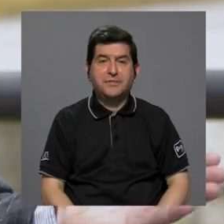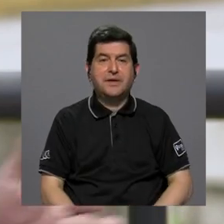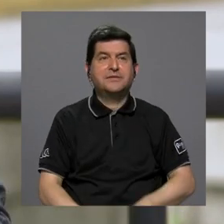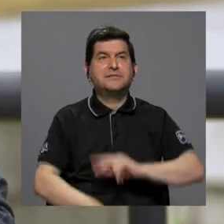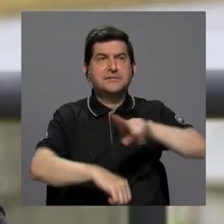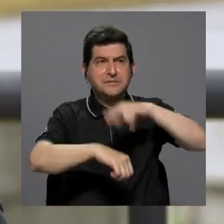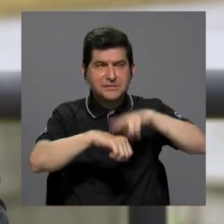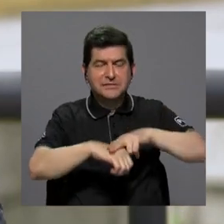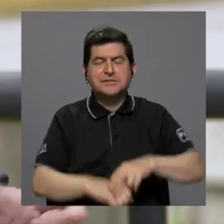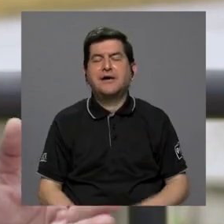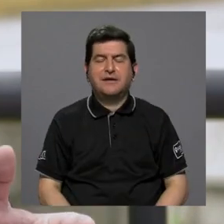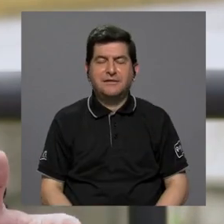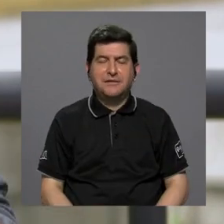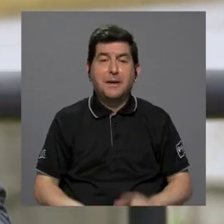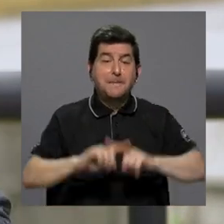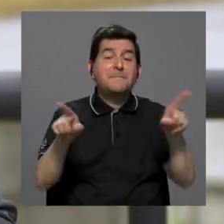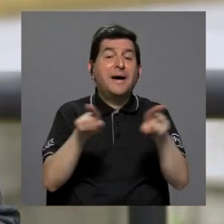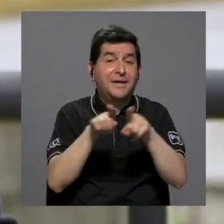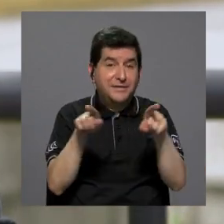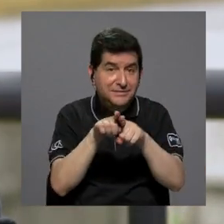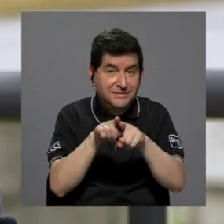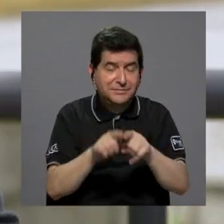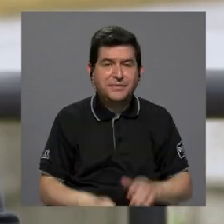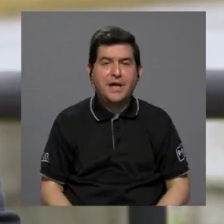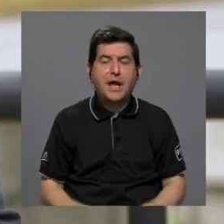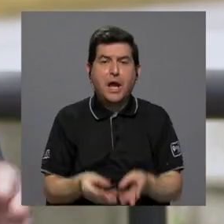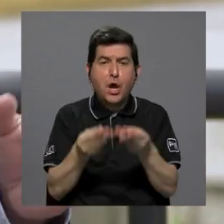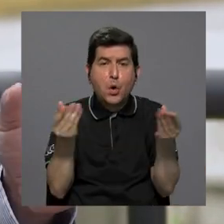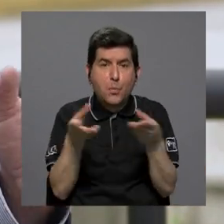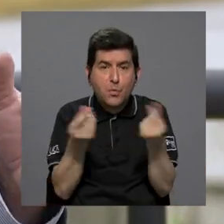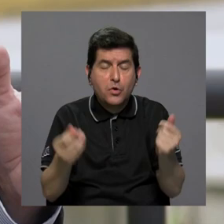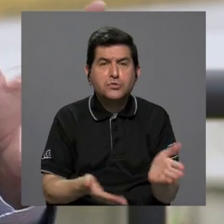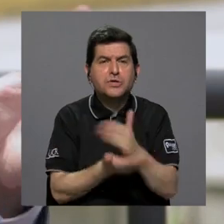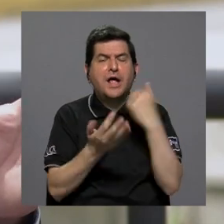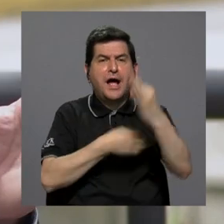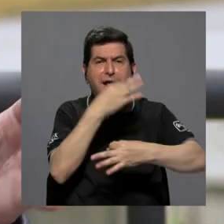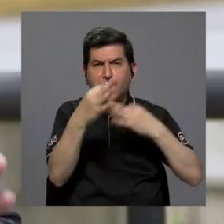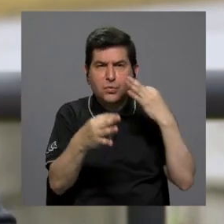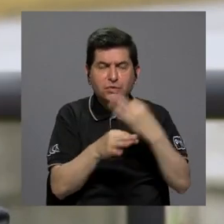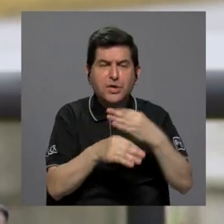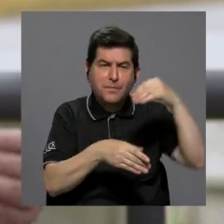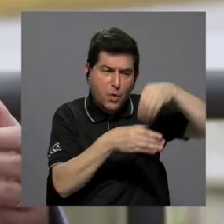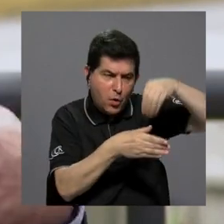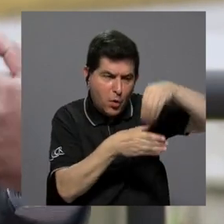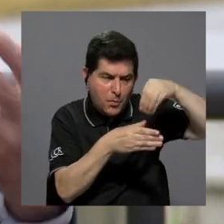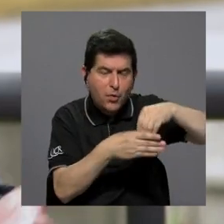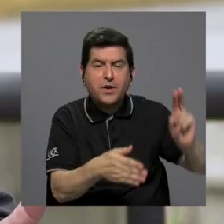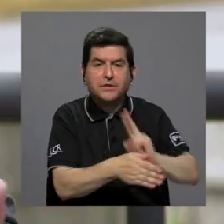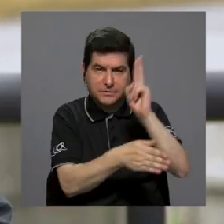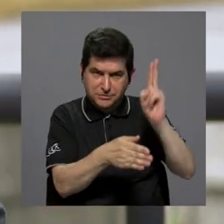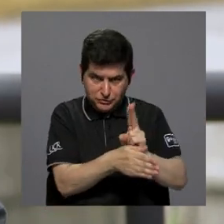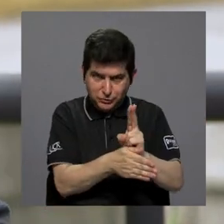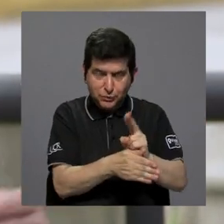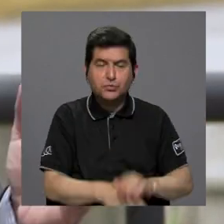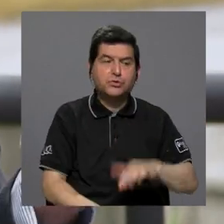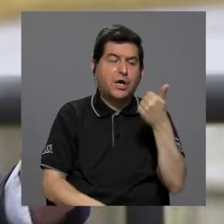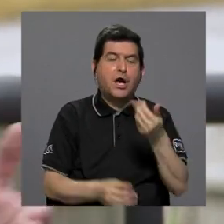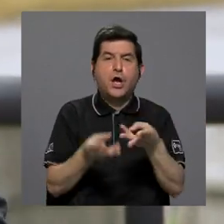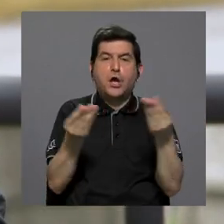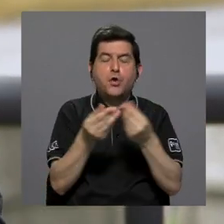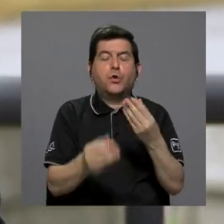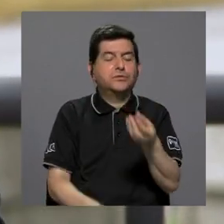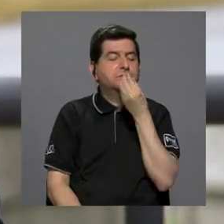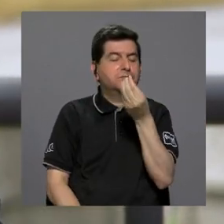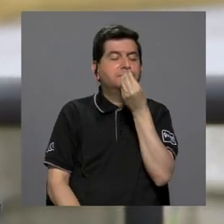y artesanales pero también para producir algunos componentes que son utilizados para